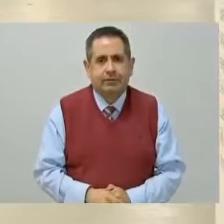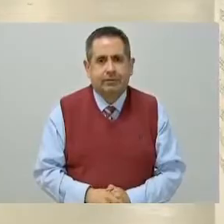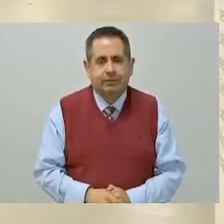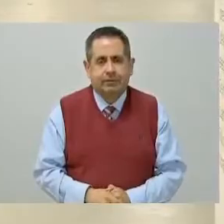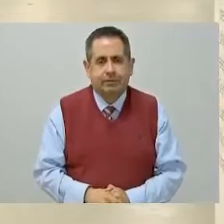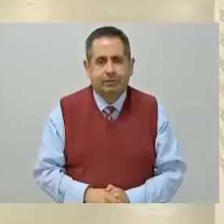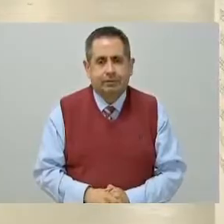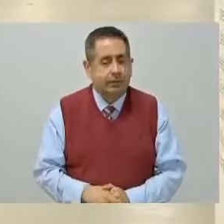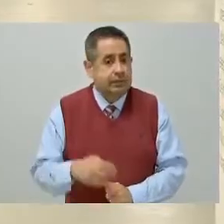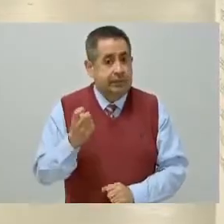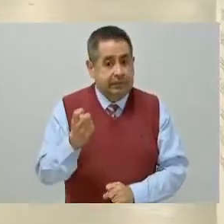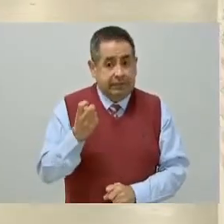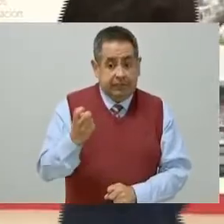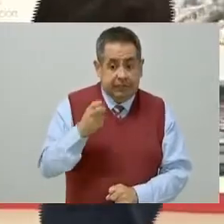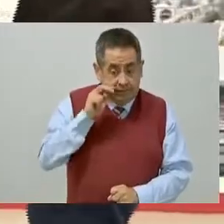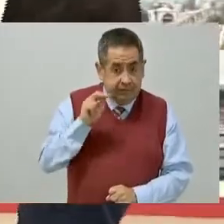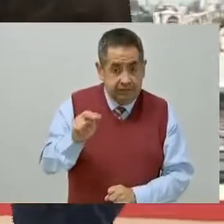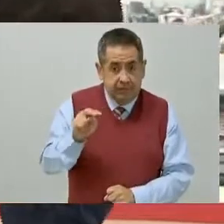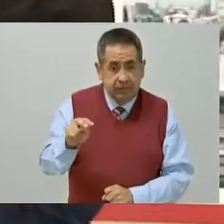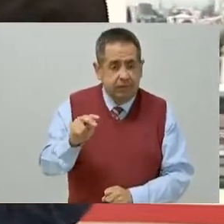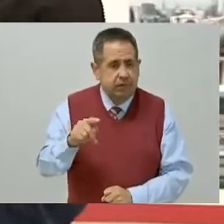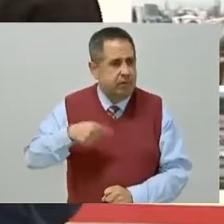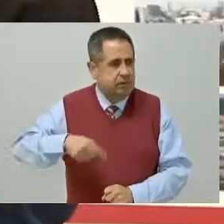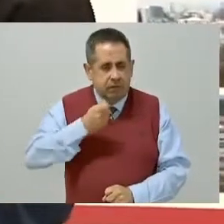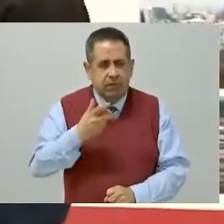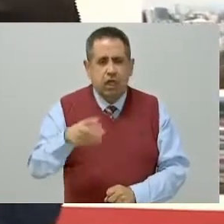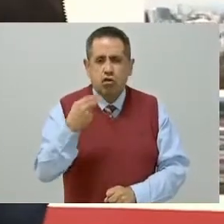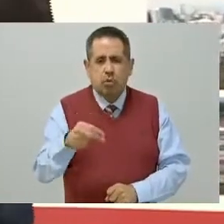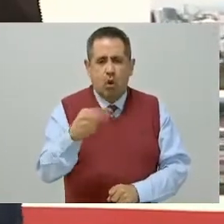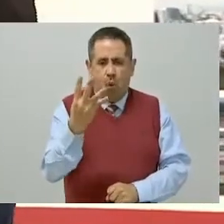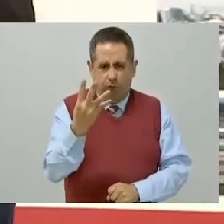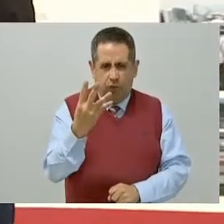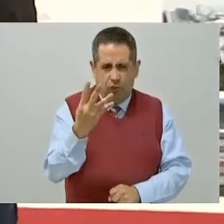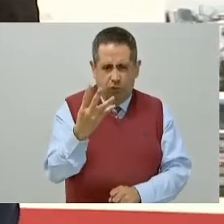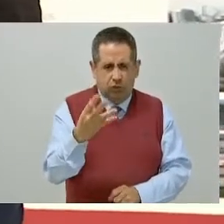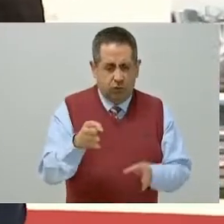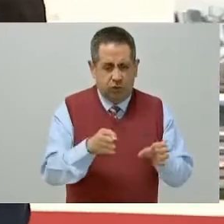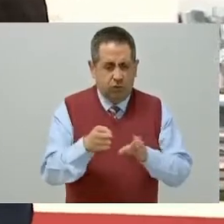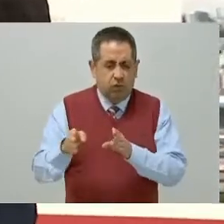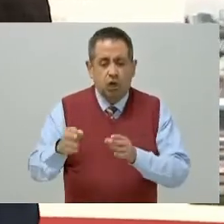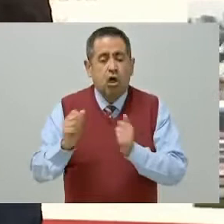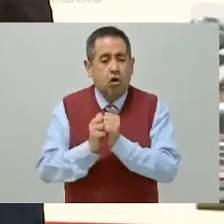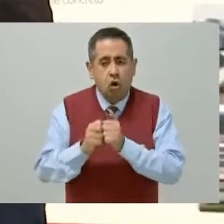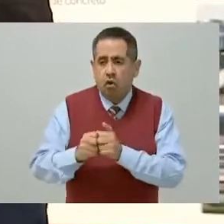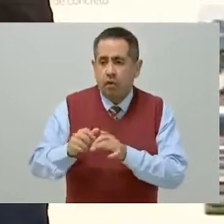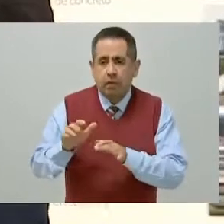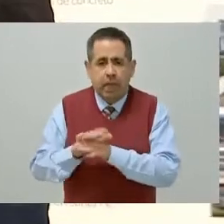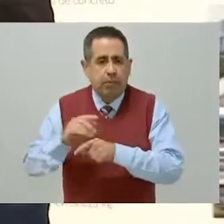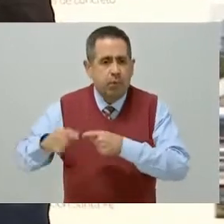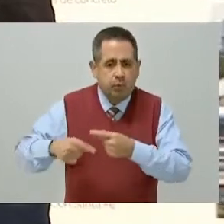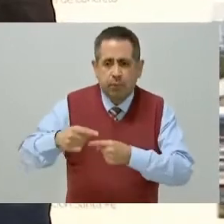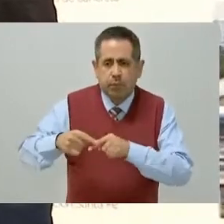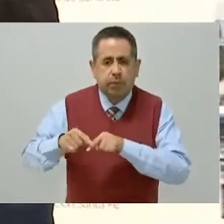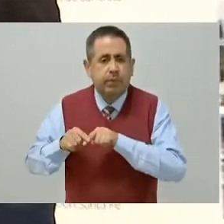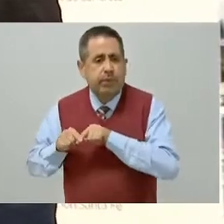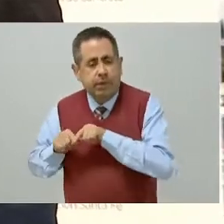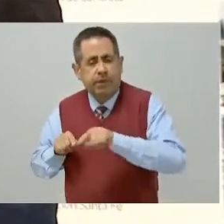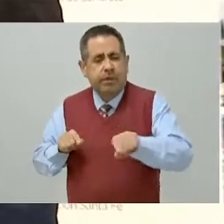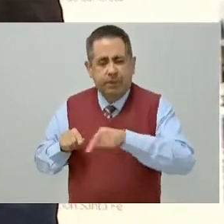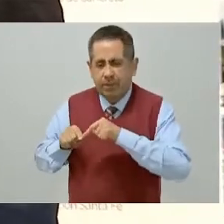Aquí esta es la parte de lo que llamamos tramo cuatro, que corresponde a material rodante, vía catenaria.